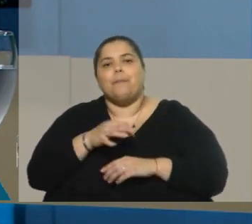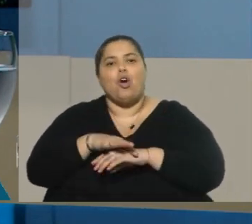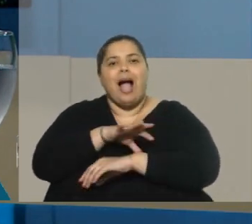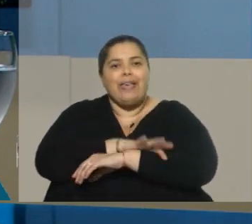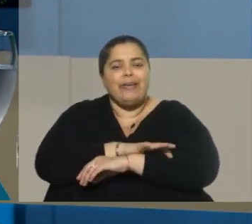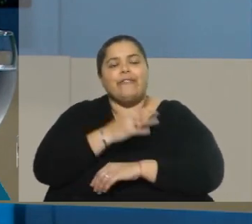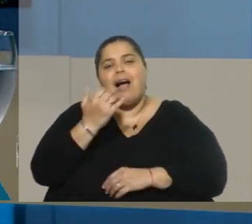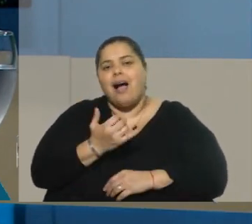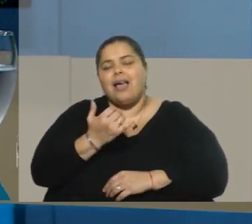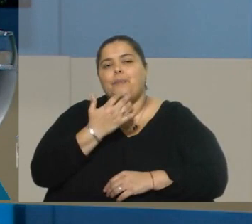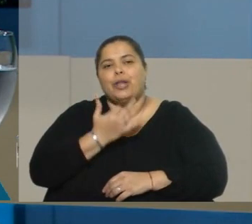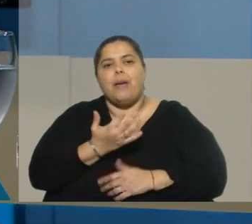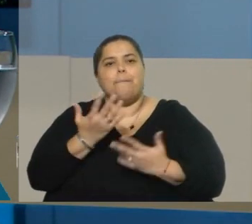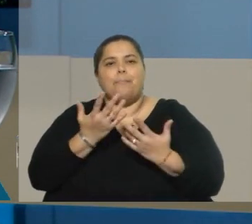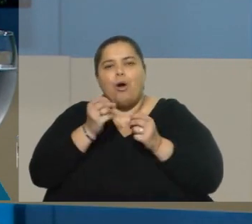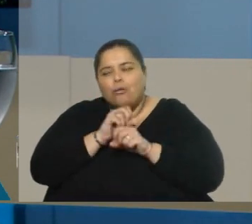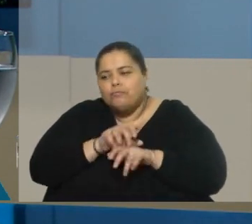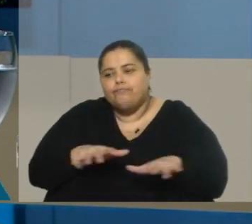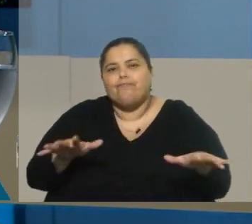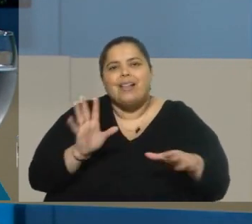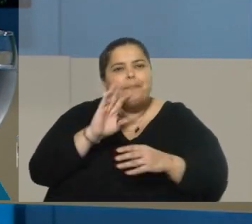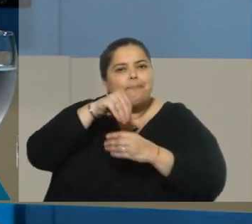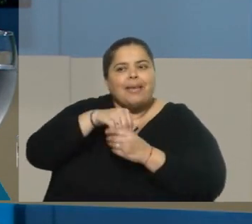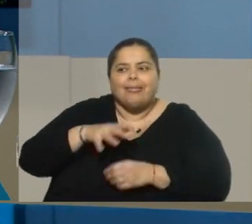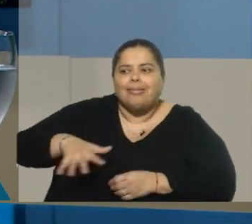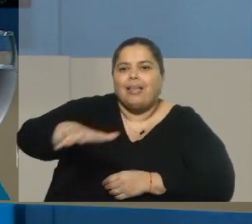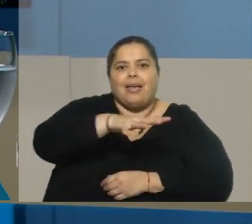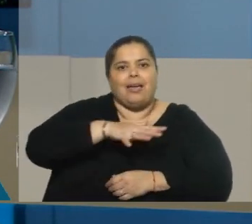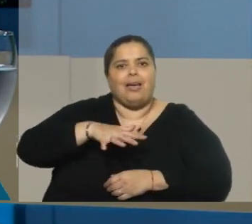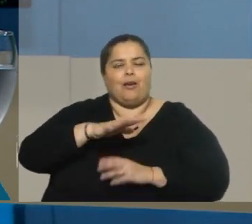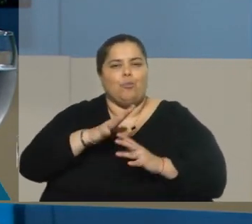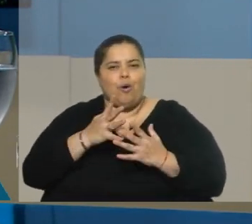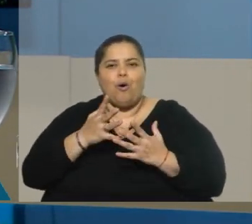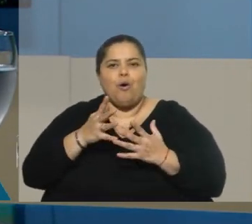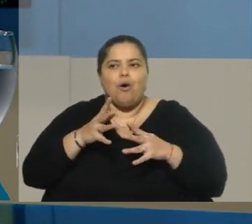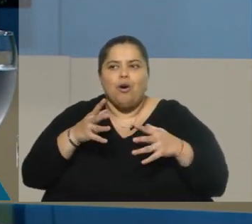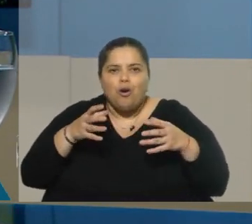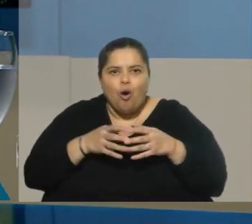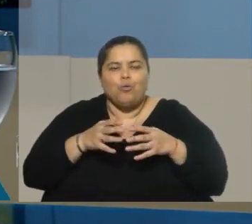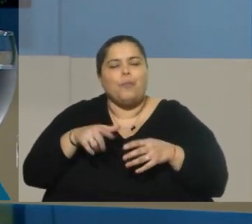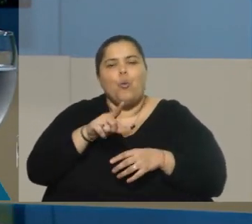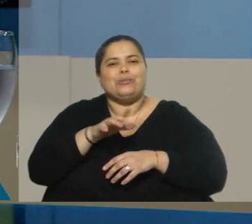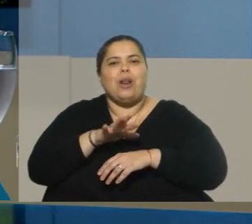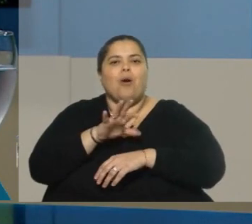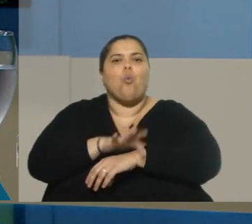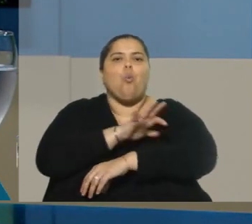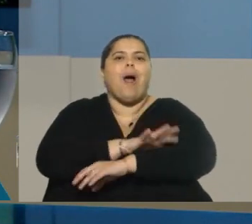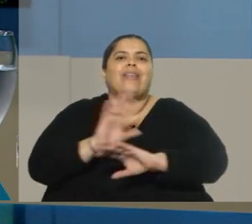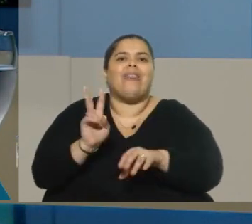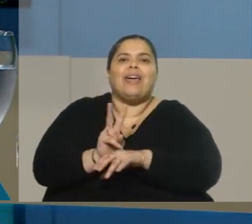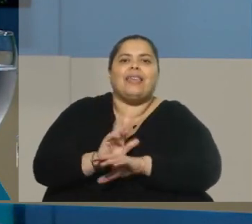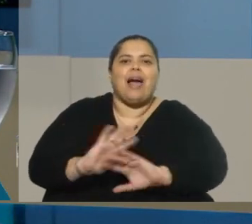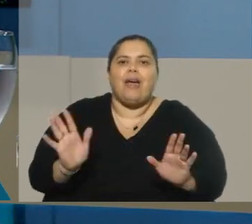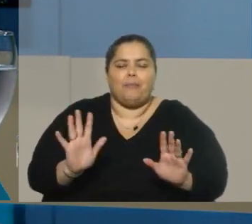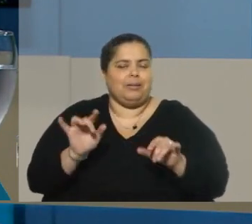ejemplo, tienen una penetración en la comunidad y un anclaje territorial maravilloso, porque no son meras guarderías. Allí van los niños